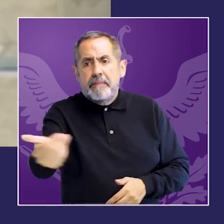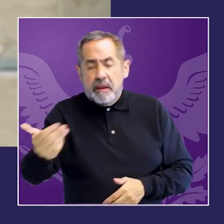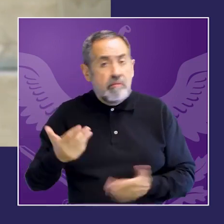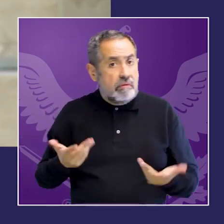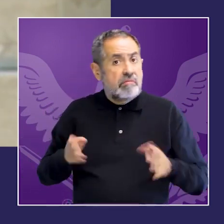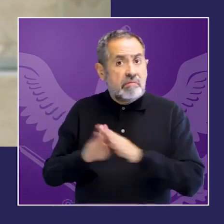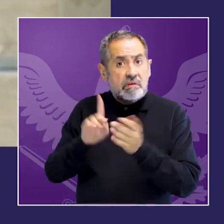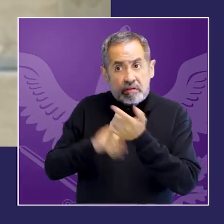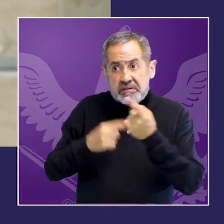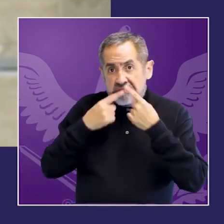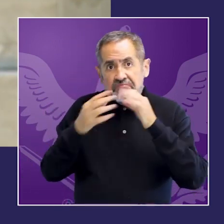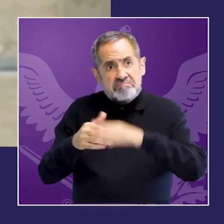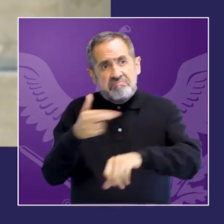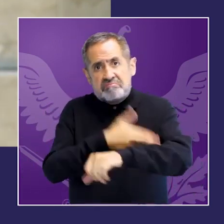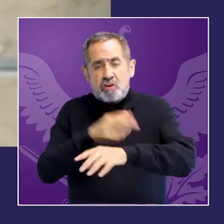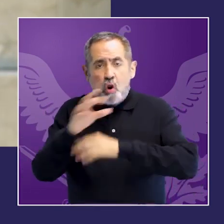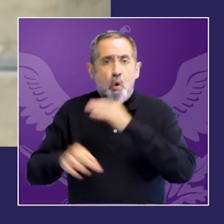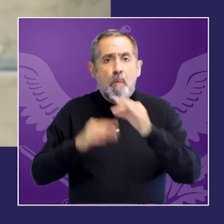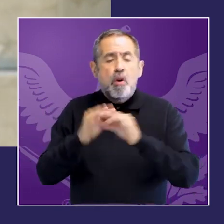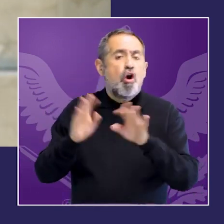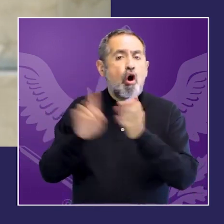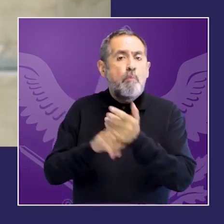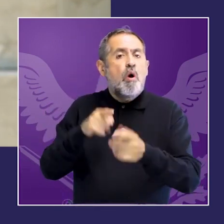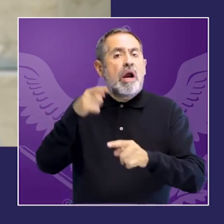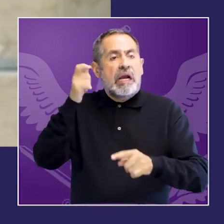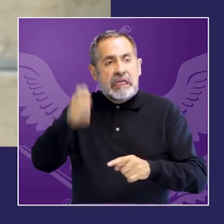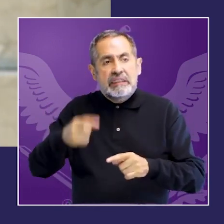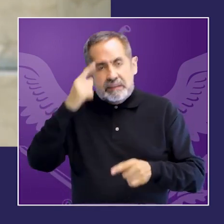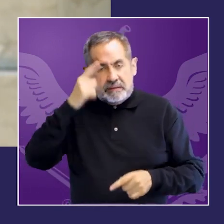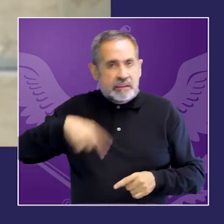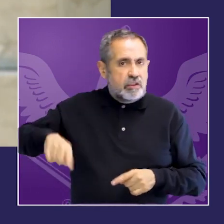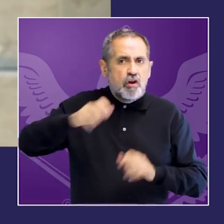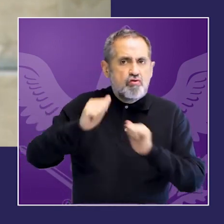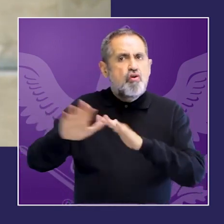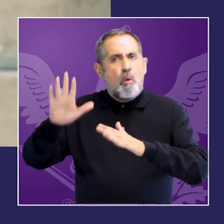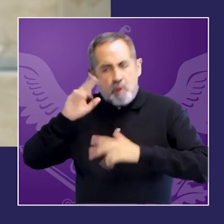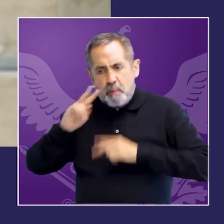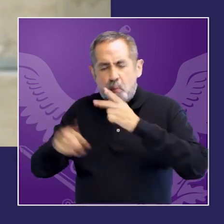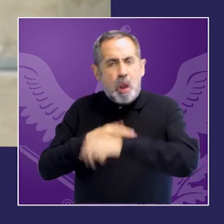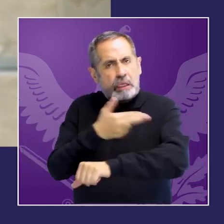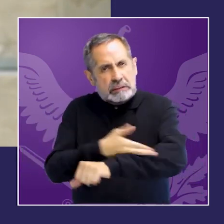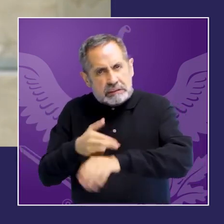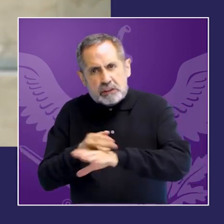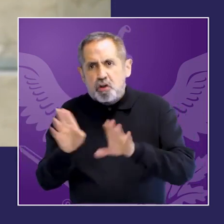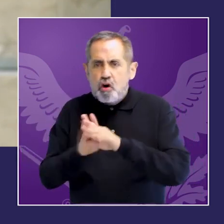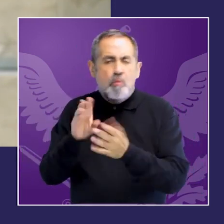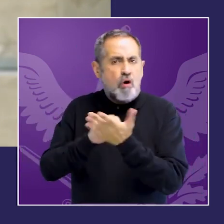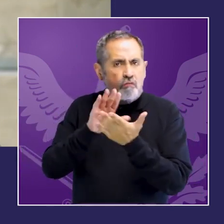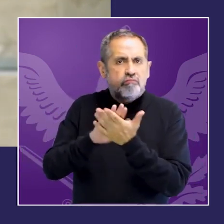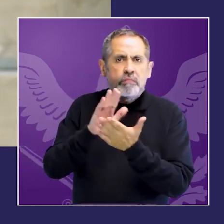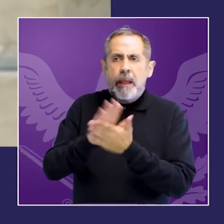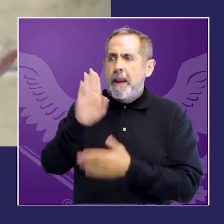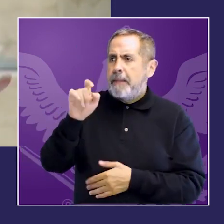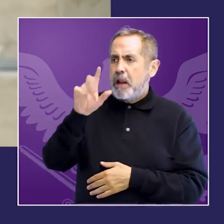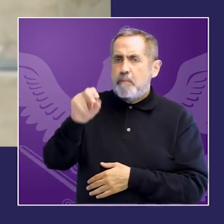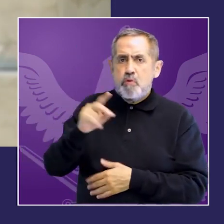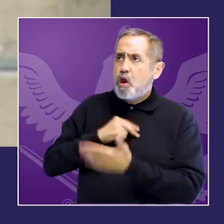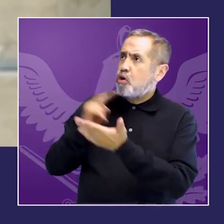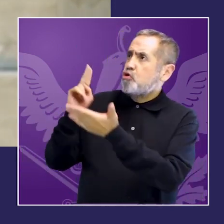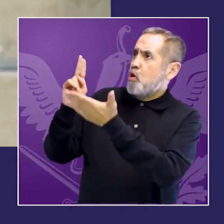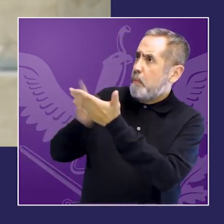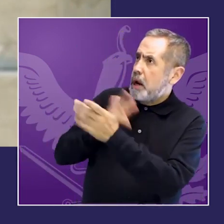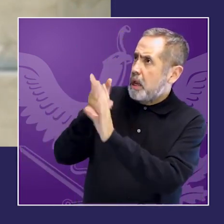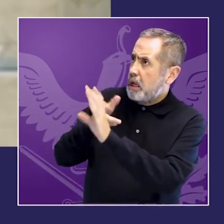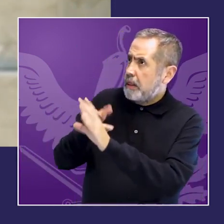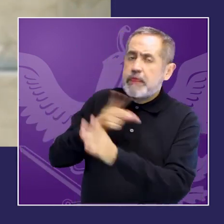en definitiva del cumplimiento con los estándares internacionales a los que se comprometieron a suscribir la comisión de Vendo Pará y hablo del Mesecbi